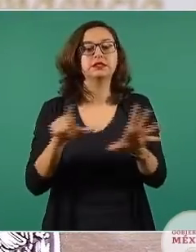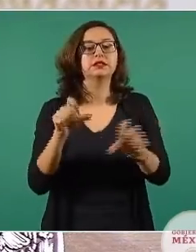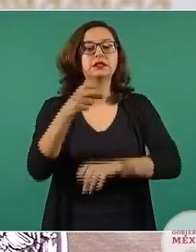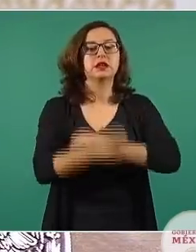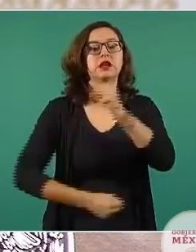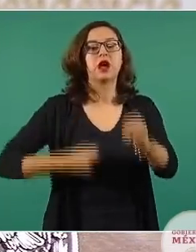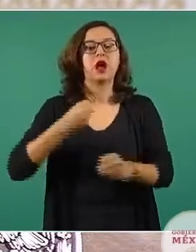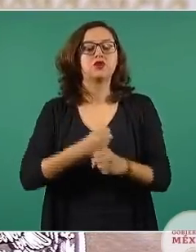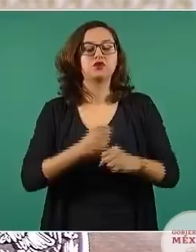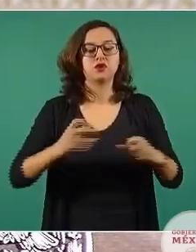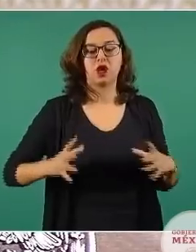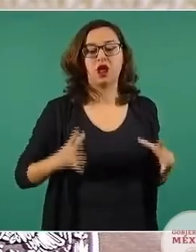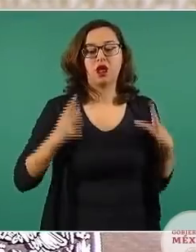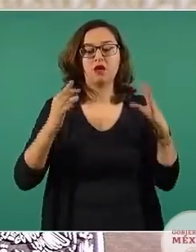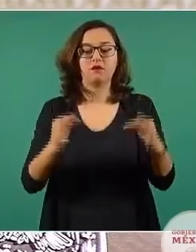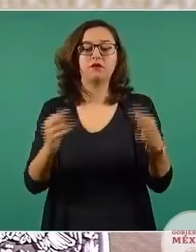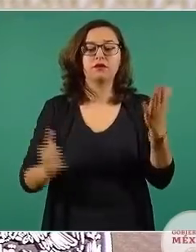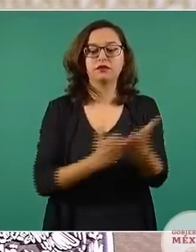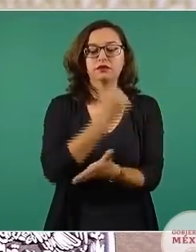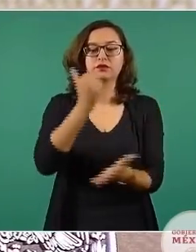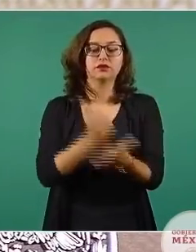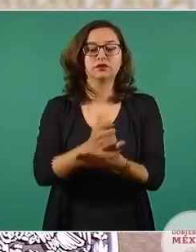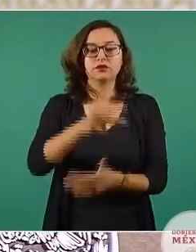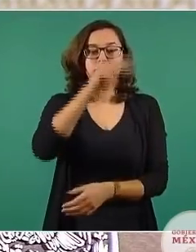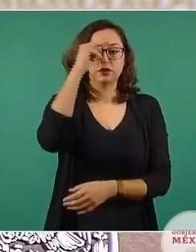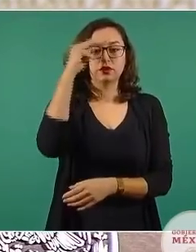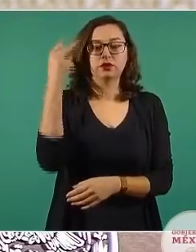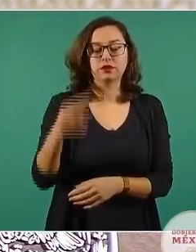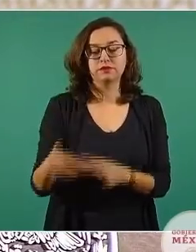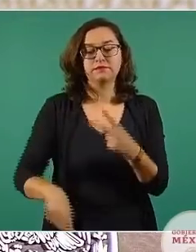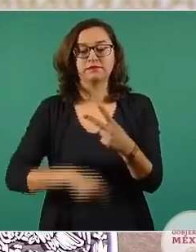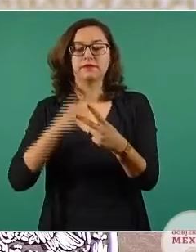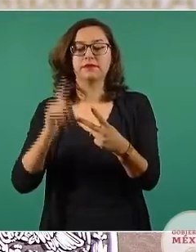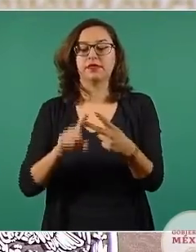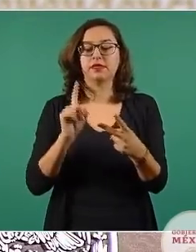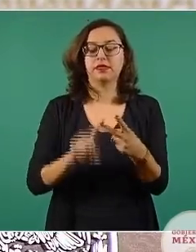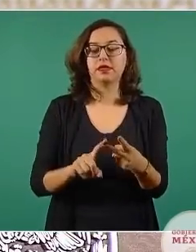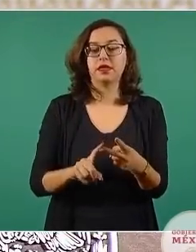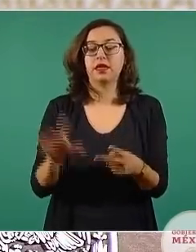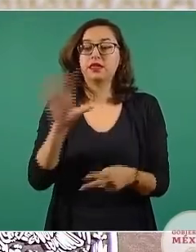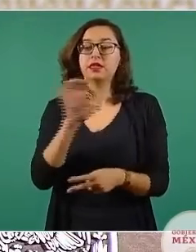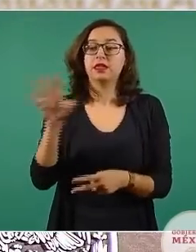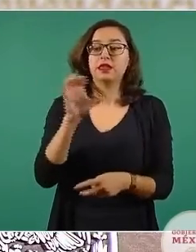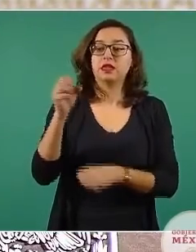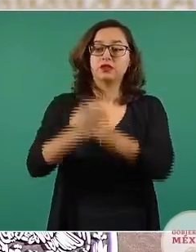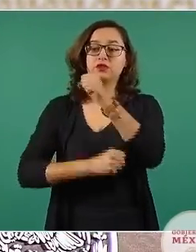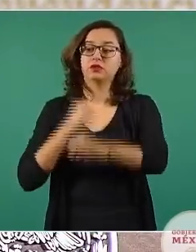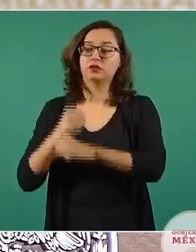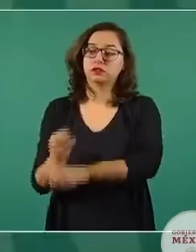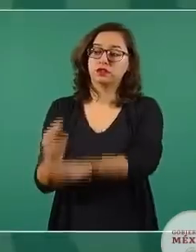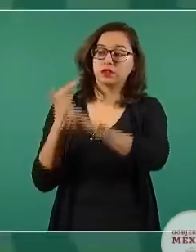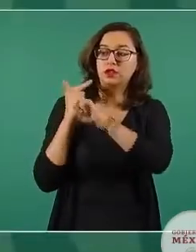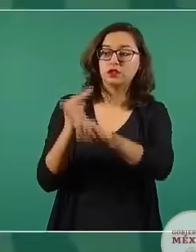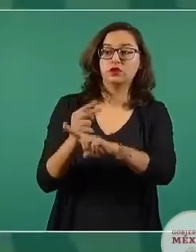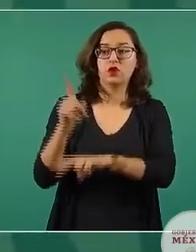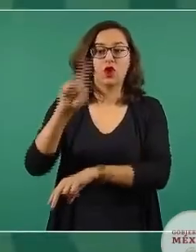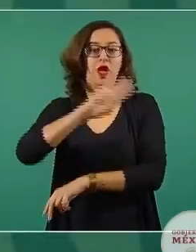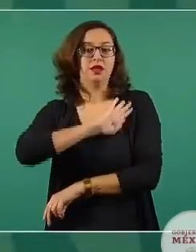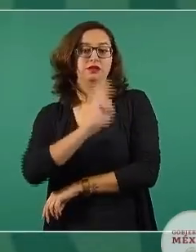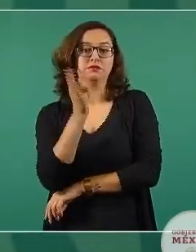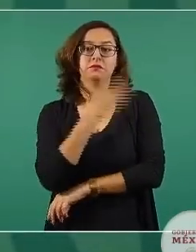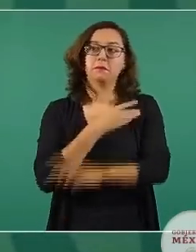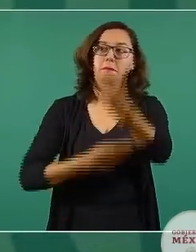de la invasión extranjera y con los 200 años de nuestra